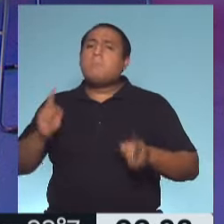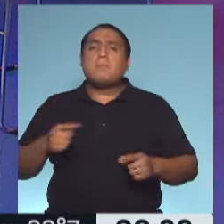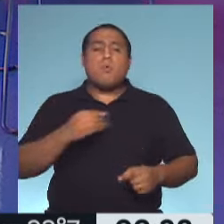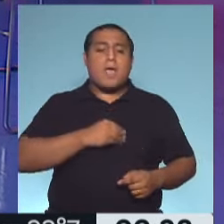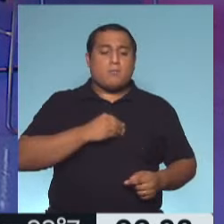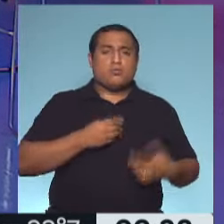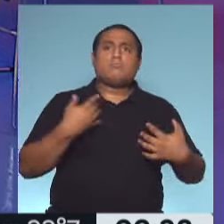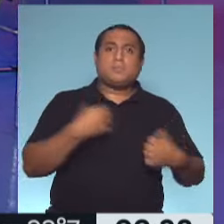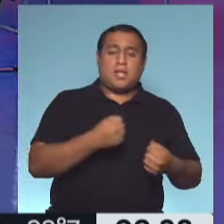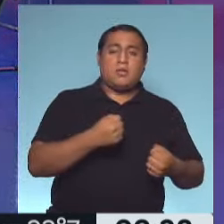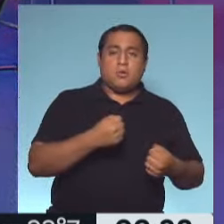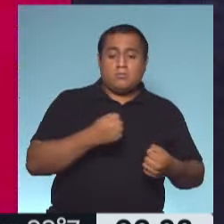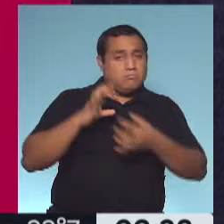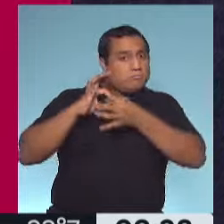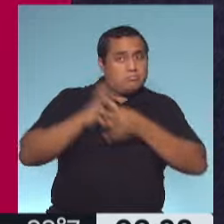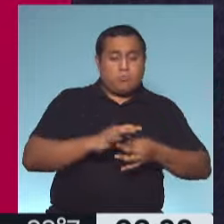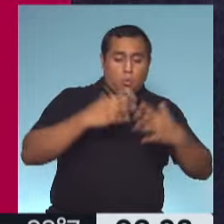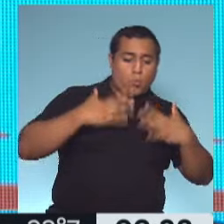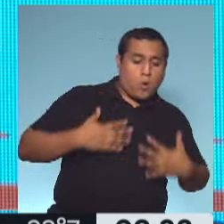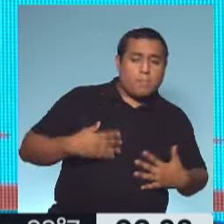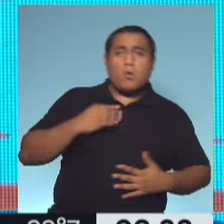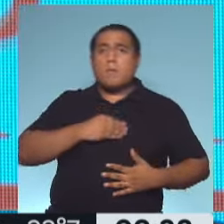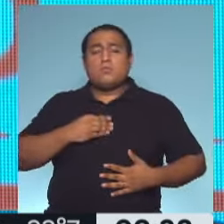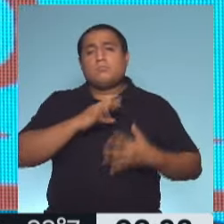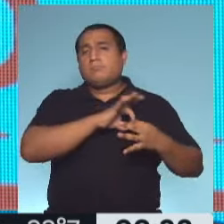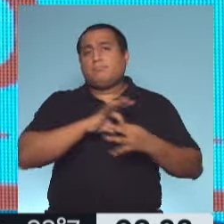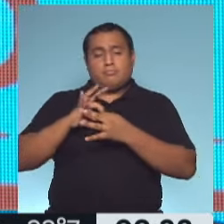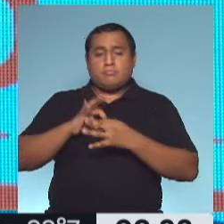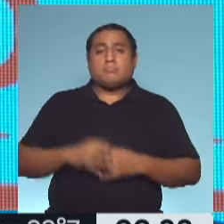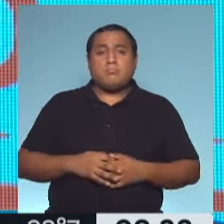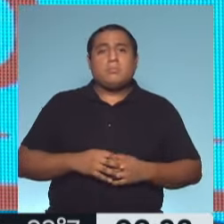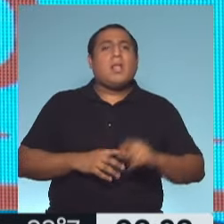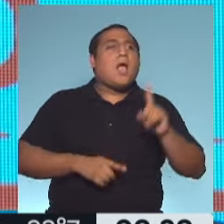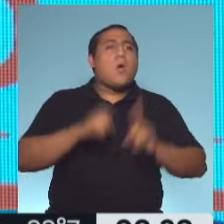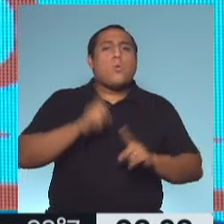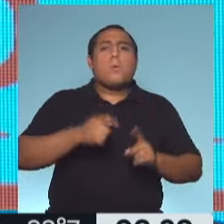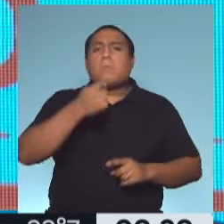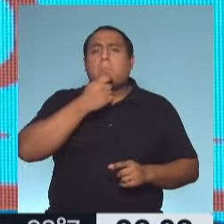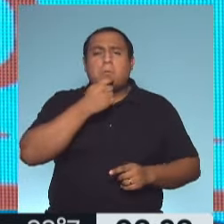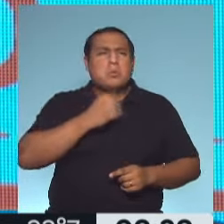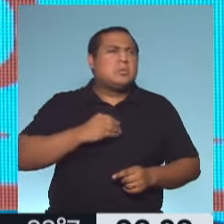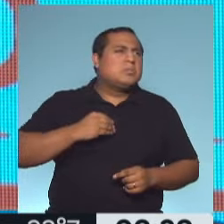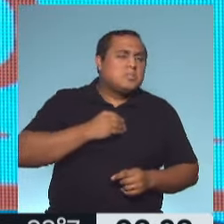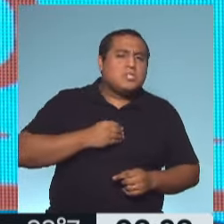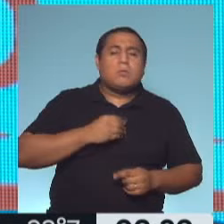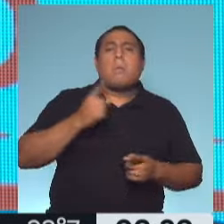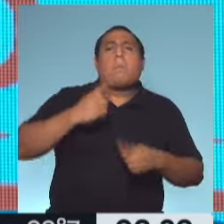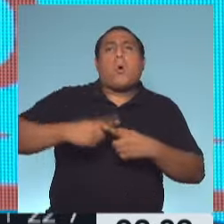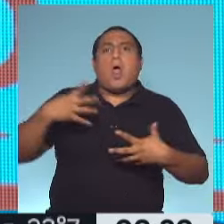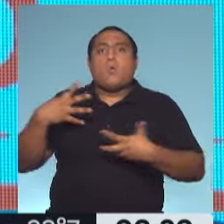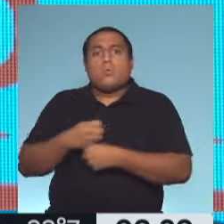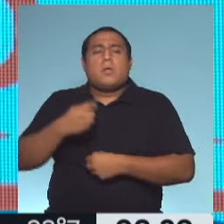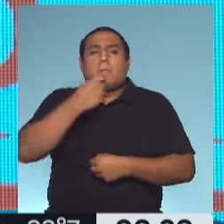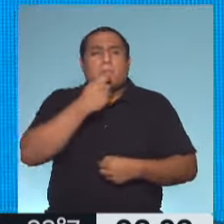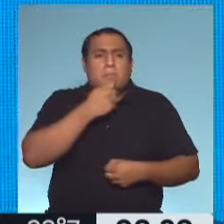Y ambas se relacionan. Claro, hay mucha gente que hace síntomas por la angustia, por ejemplo. Puedo tener, he escuchado muchos casos, dicen,